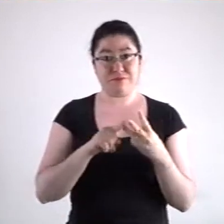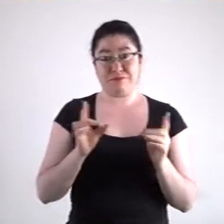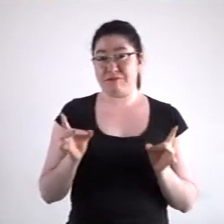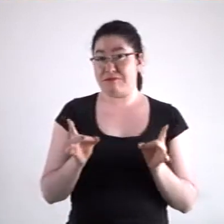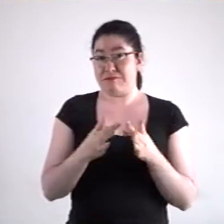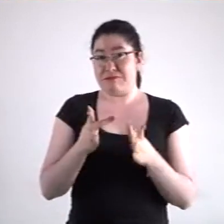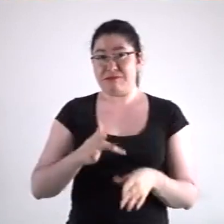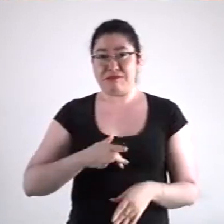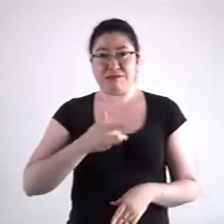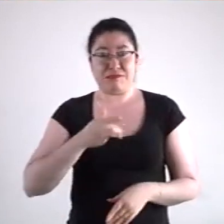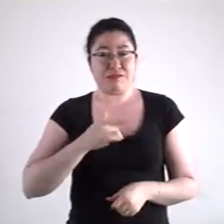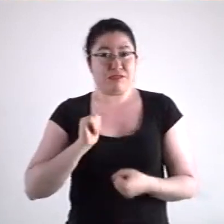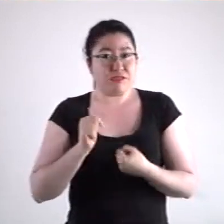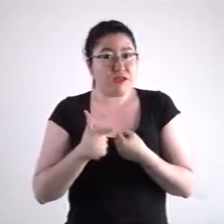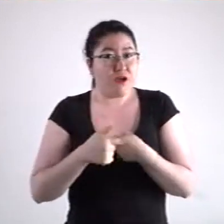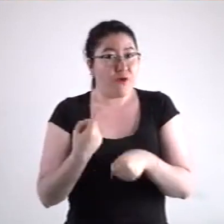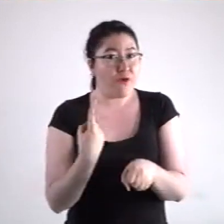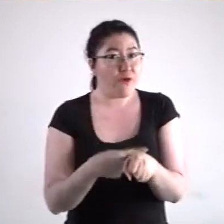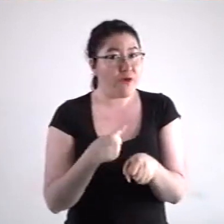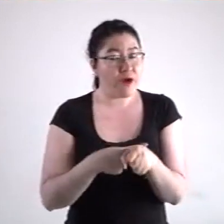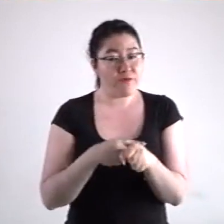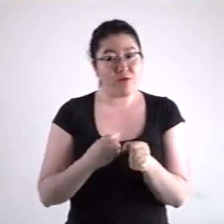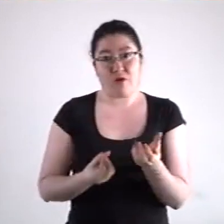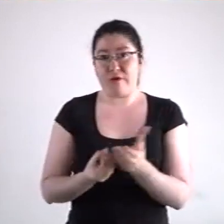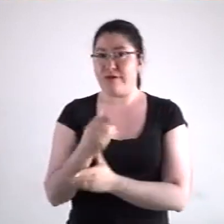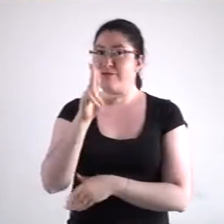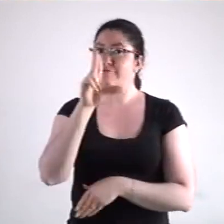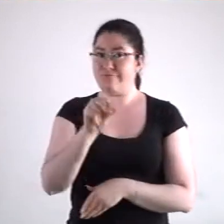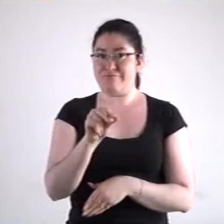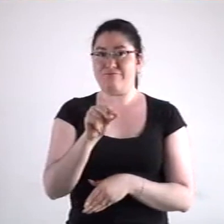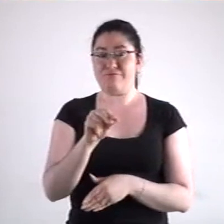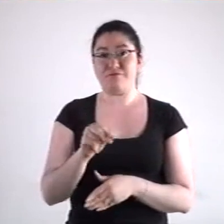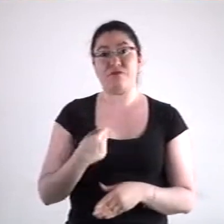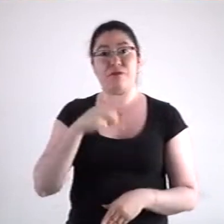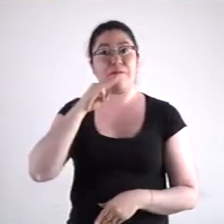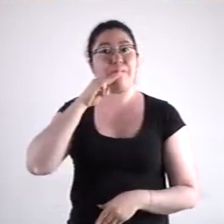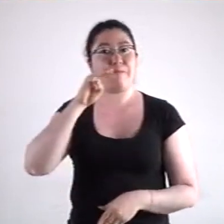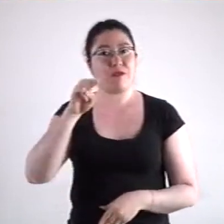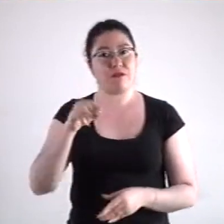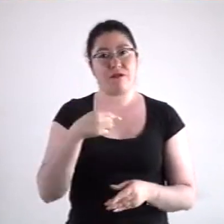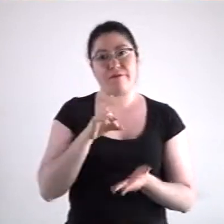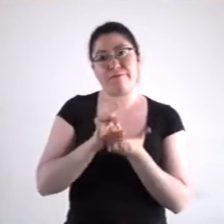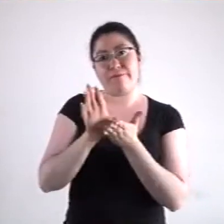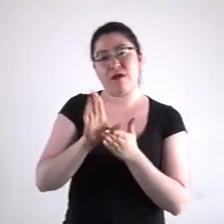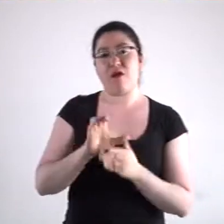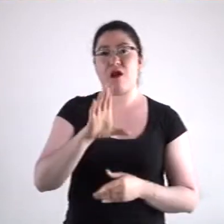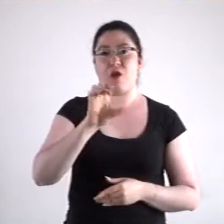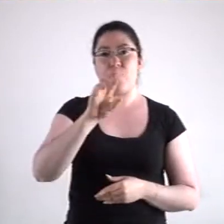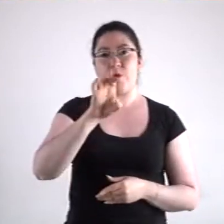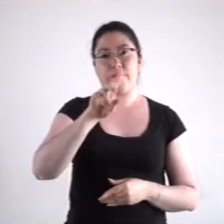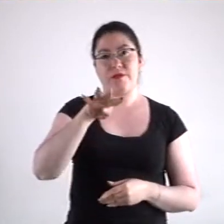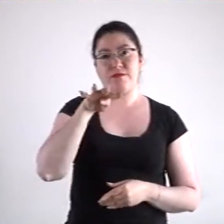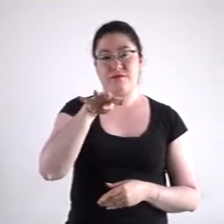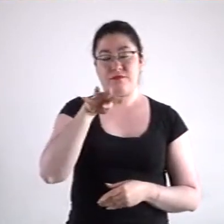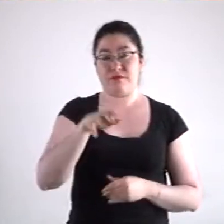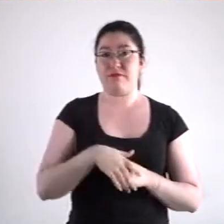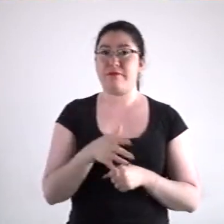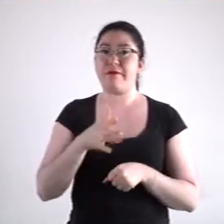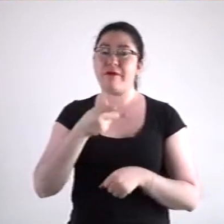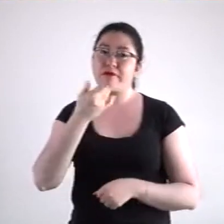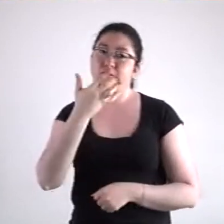Ante cualquier síntoma, no salgas y envía un SMS con la palabra COVID-19 al